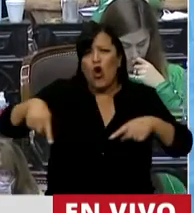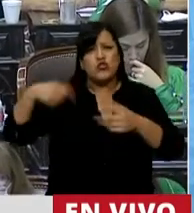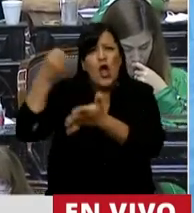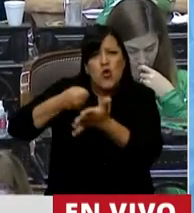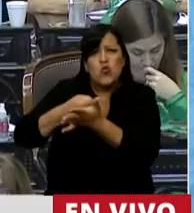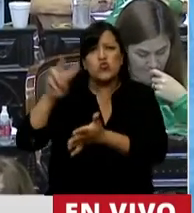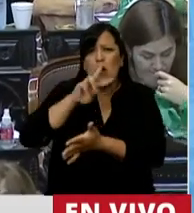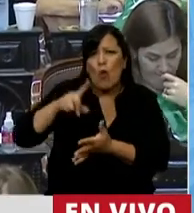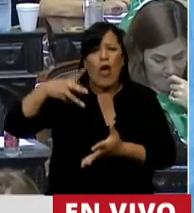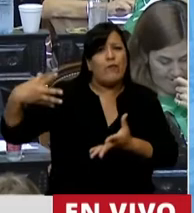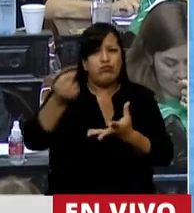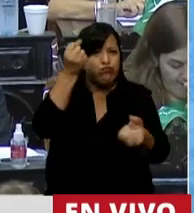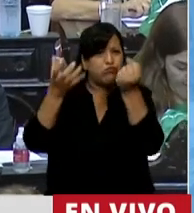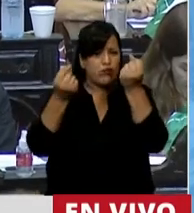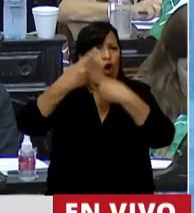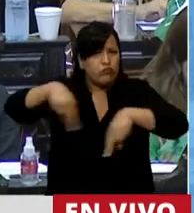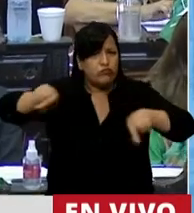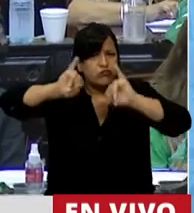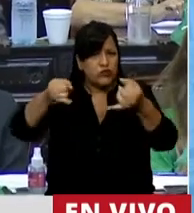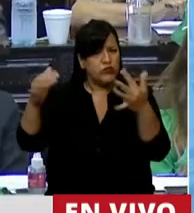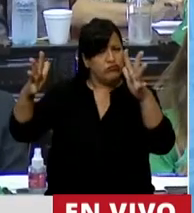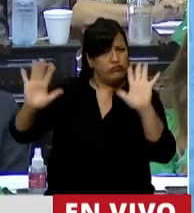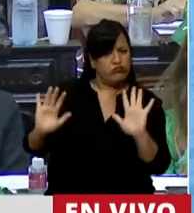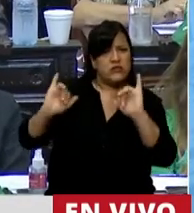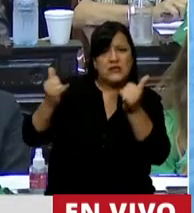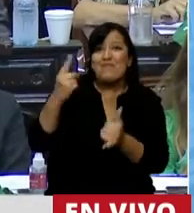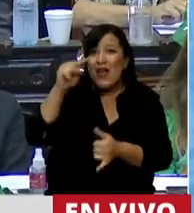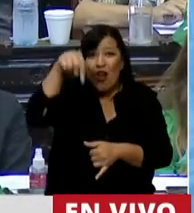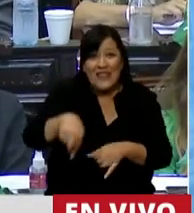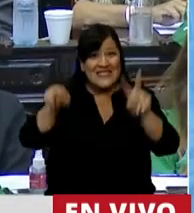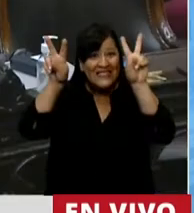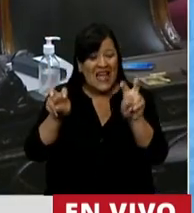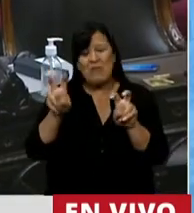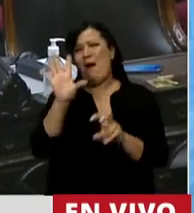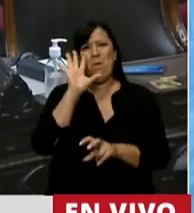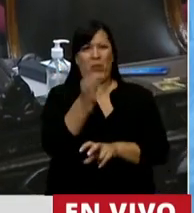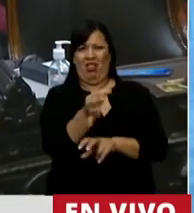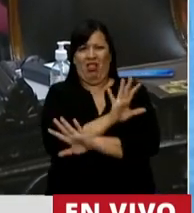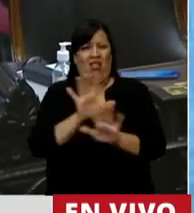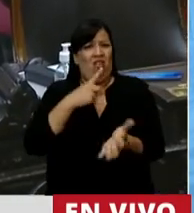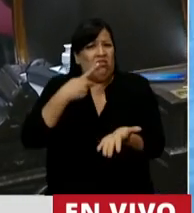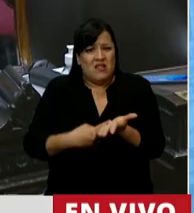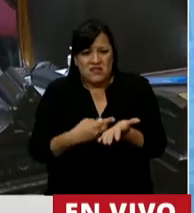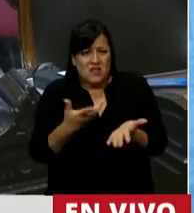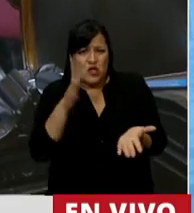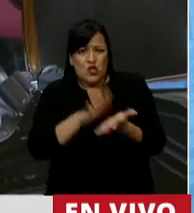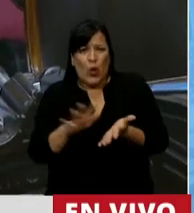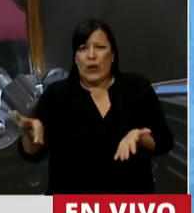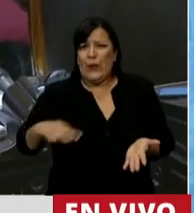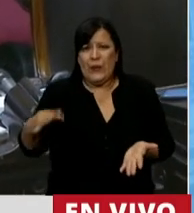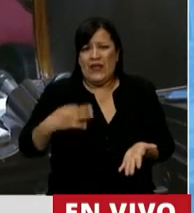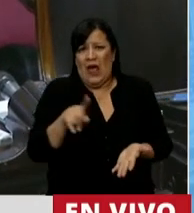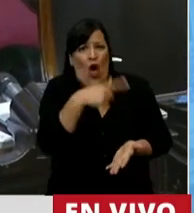luchas y conquistas, pero en este caso claramente estamos decidiendo sobre la vida